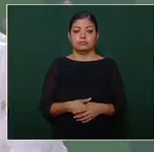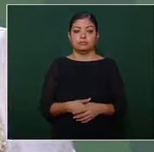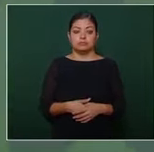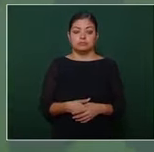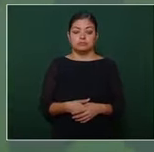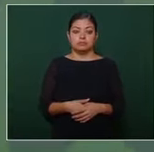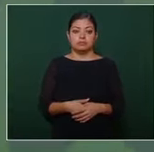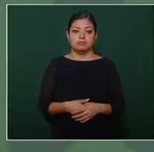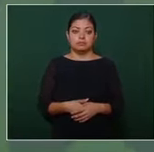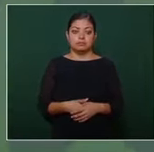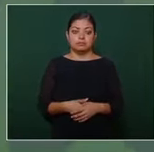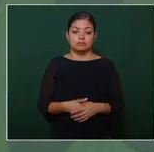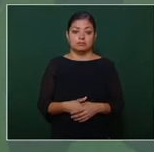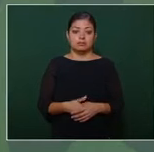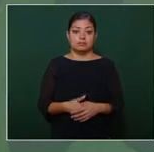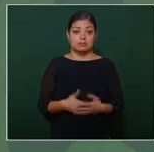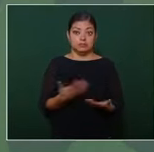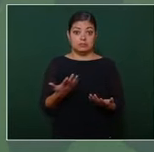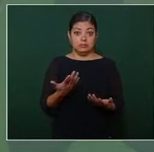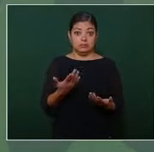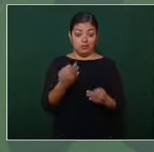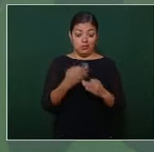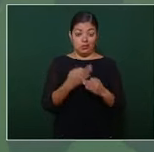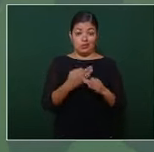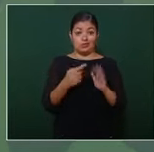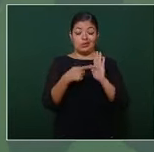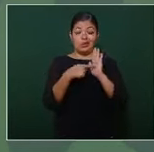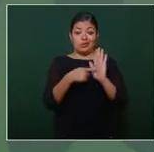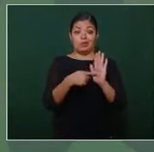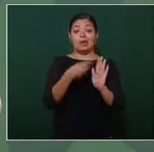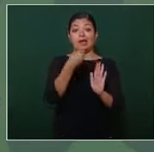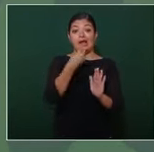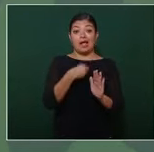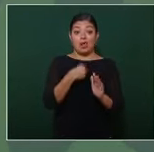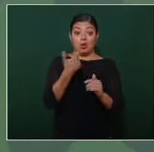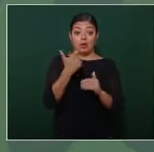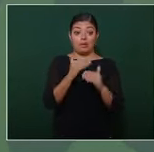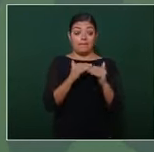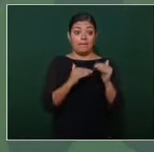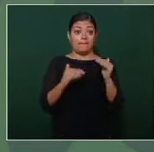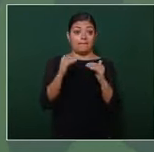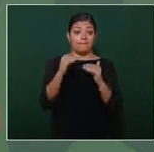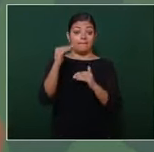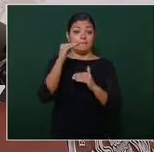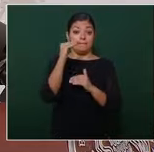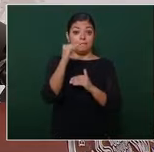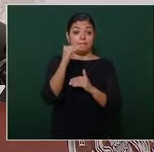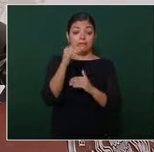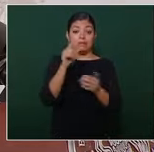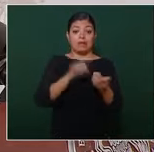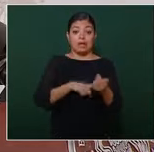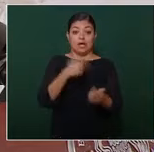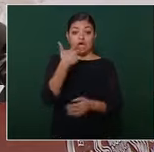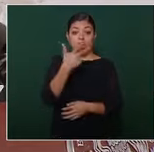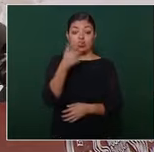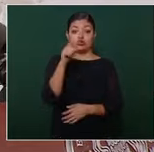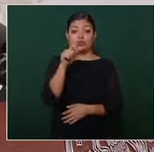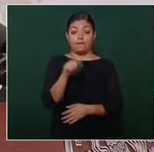demuestra es eso aunque se incrementa pasa de 8